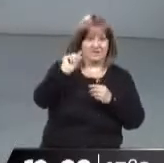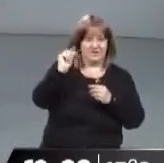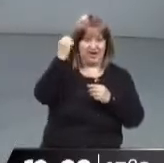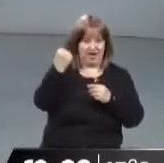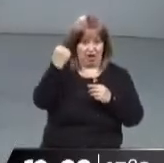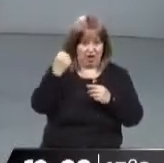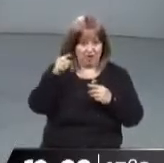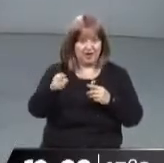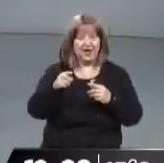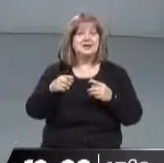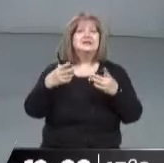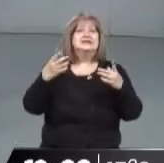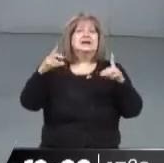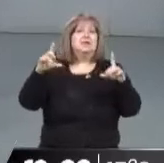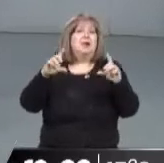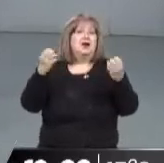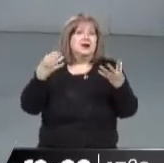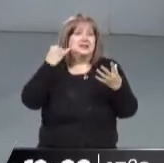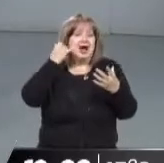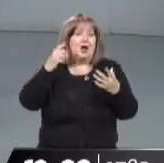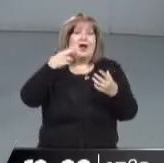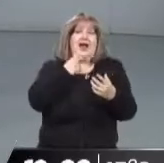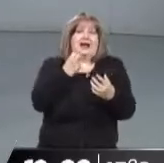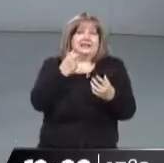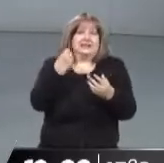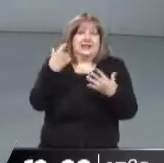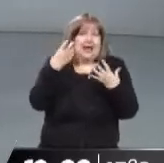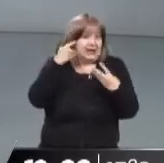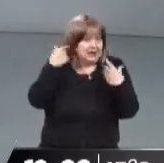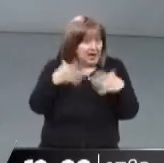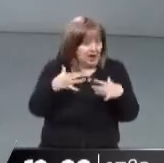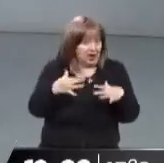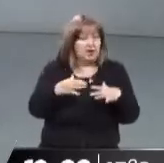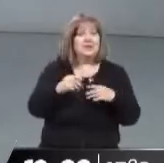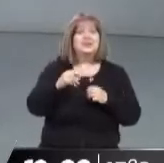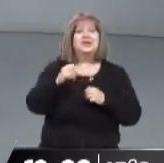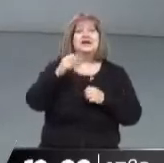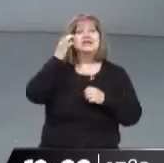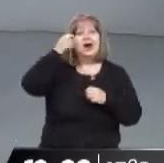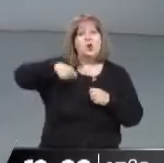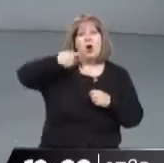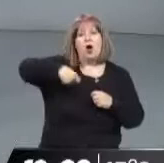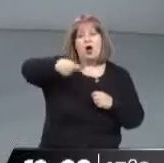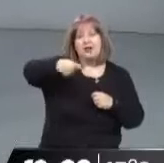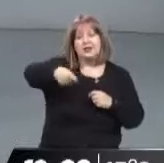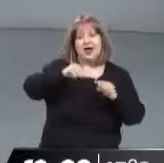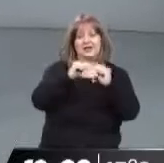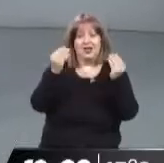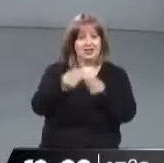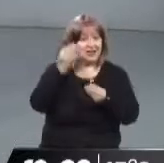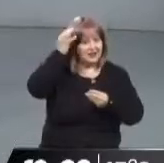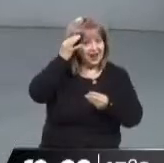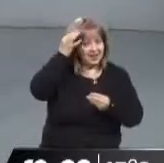matriz de consumo, sobre todo en estos tiempos en que está cambiando el subsidio a las tarifas. 30 cuotas fijas para estos elementos,